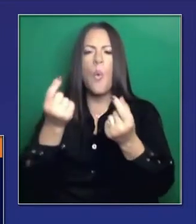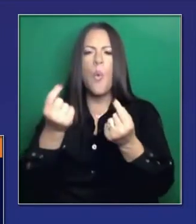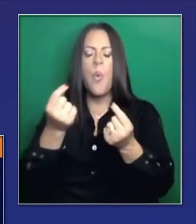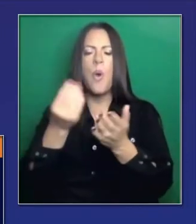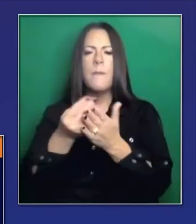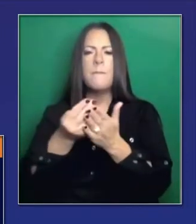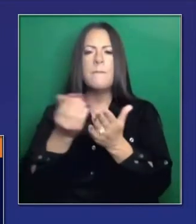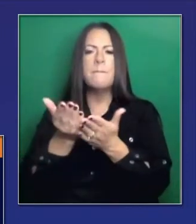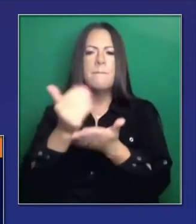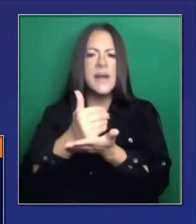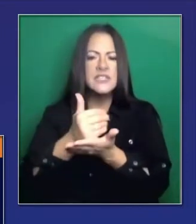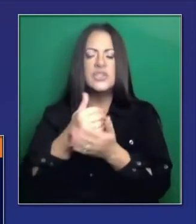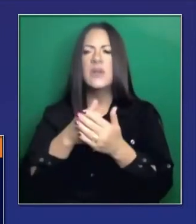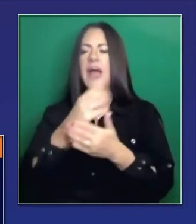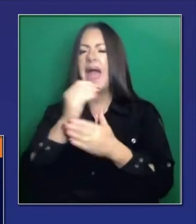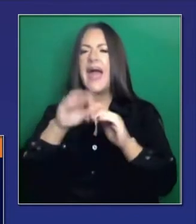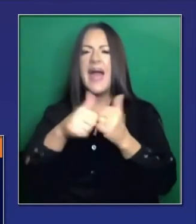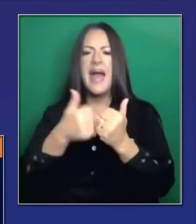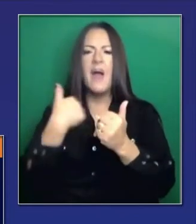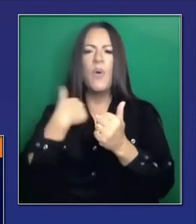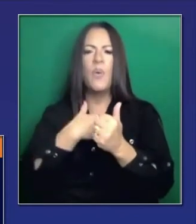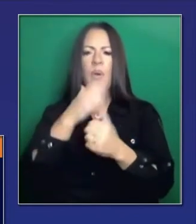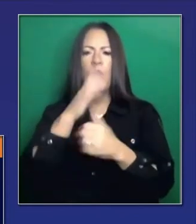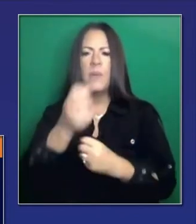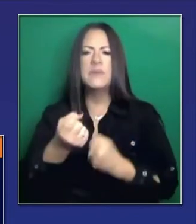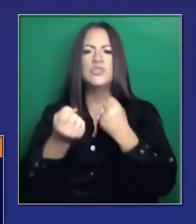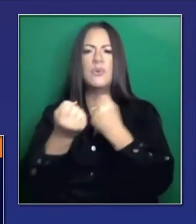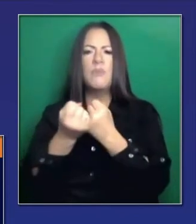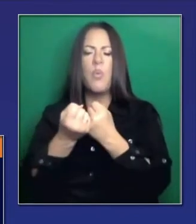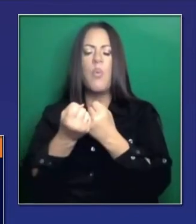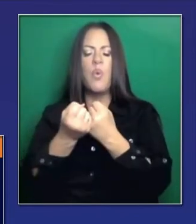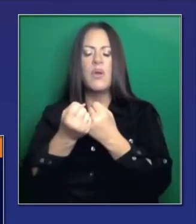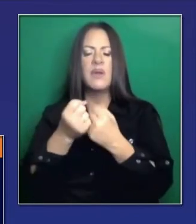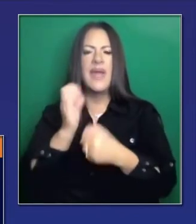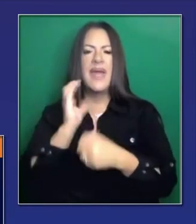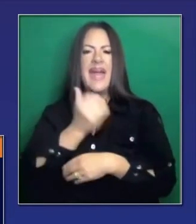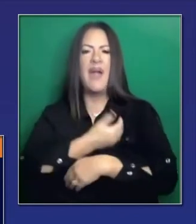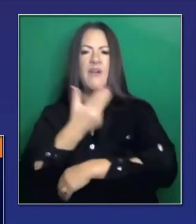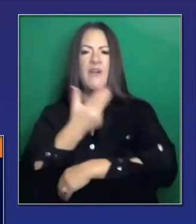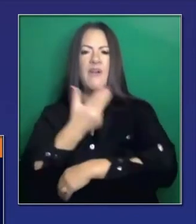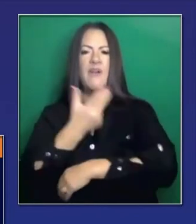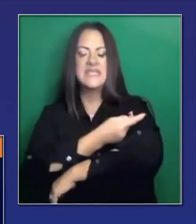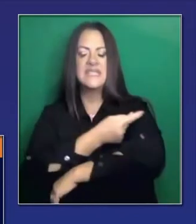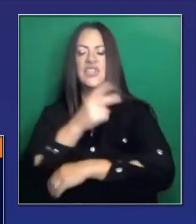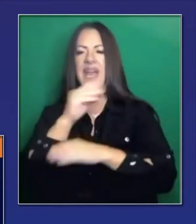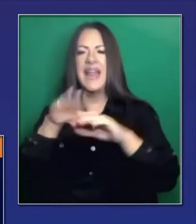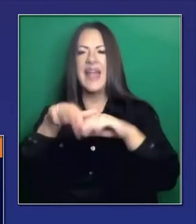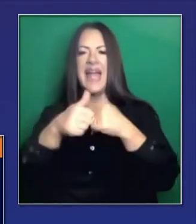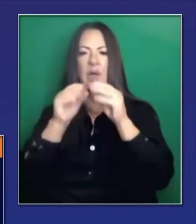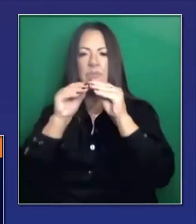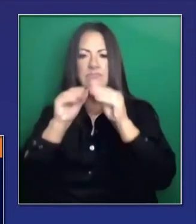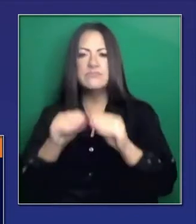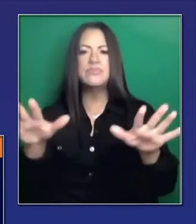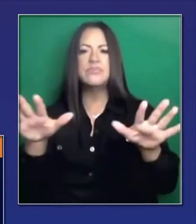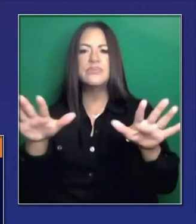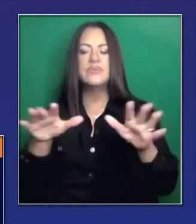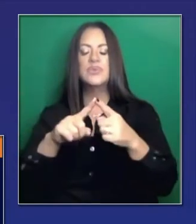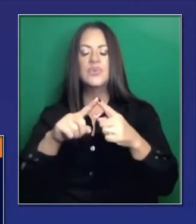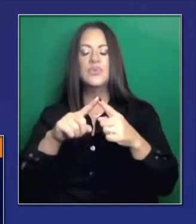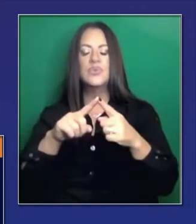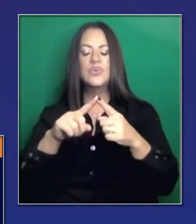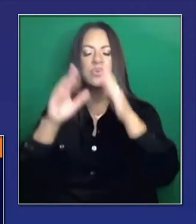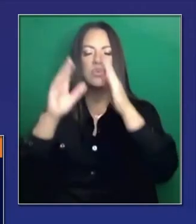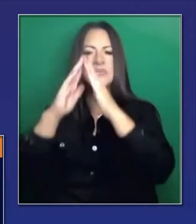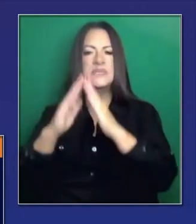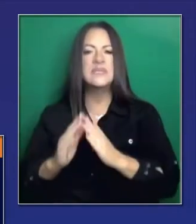particular estamos queriendo obtener acción temprana para apoyar nuestros apoyos en distribución de la vacuna. Estamos en fase 1A.